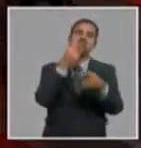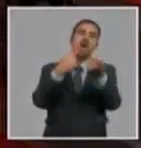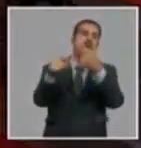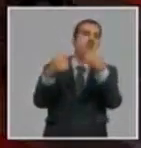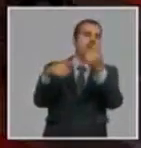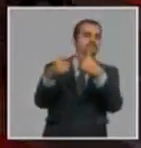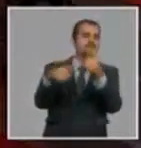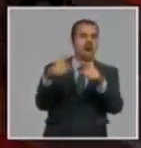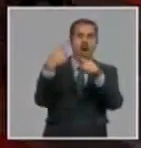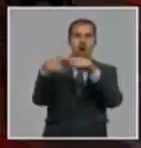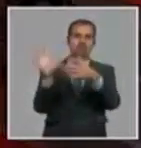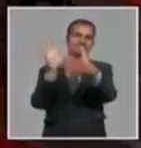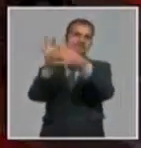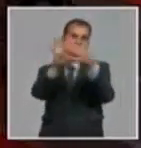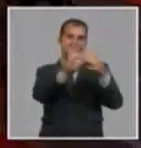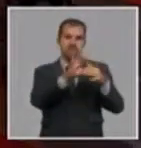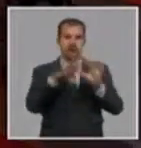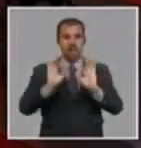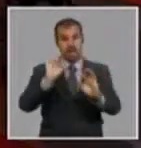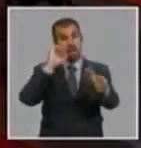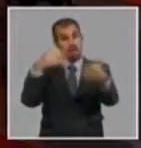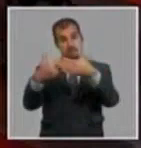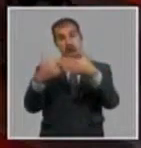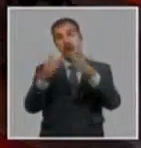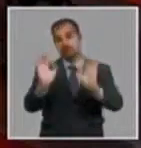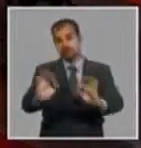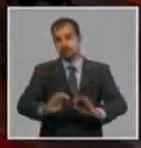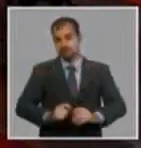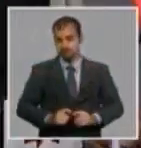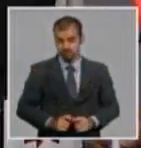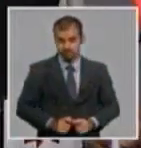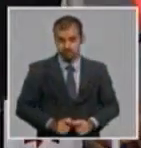de las cuestiones como características de empresa que tienen como gestión.